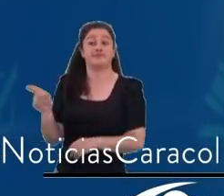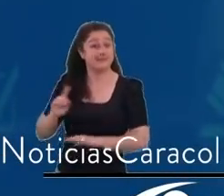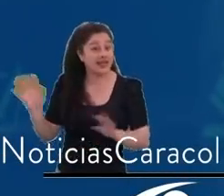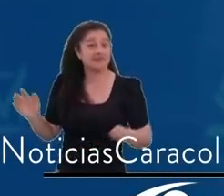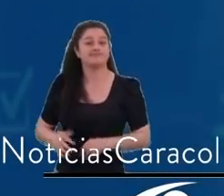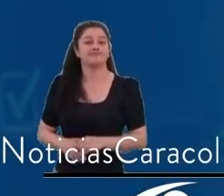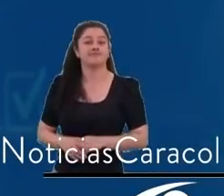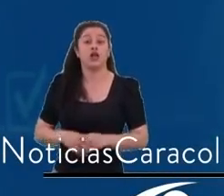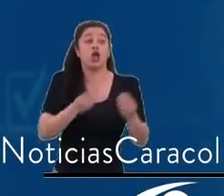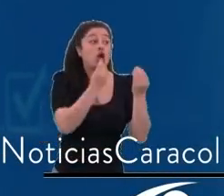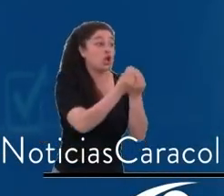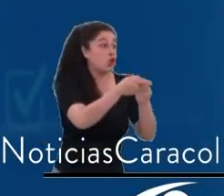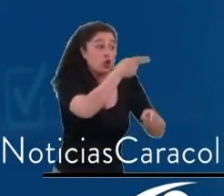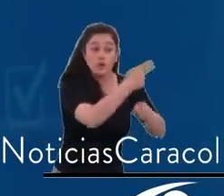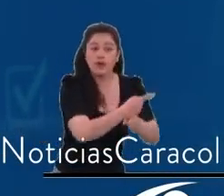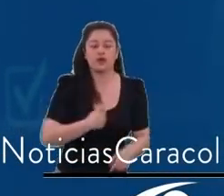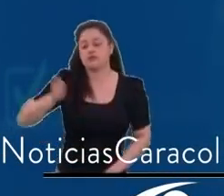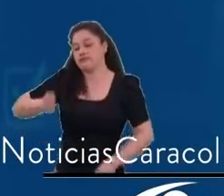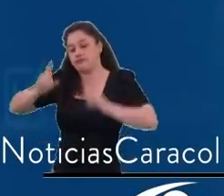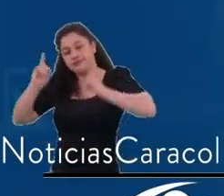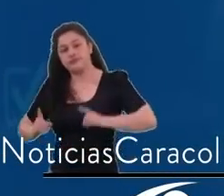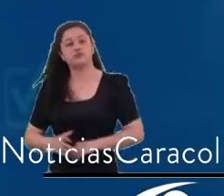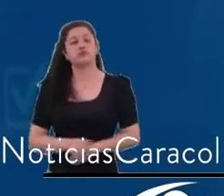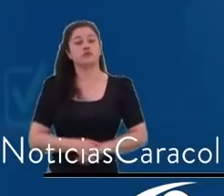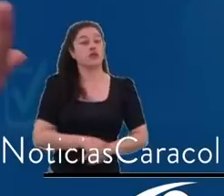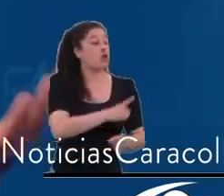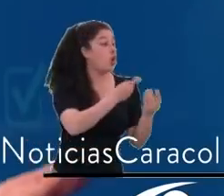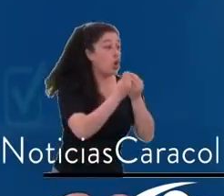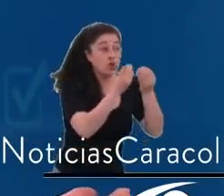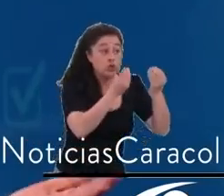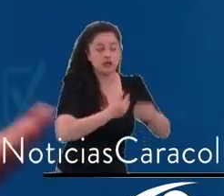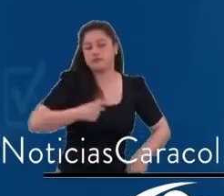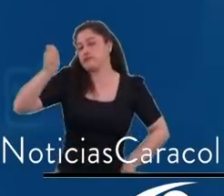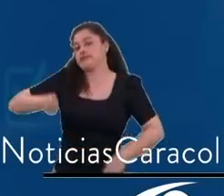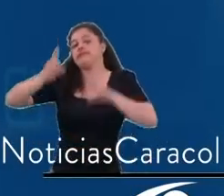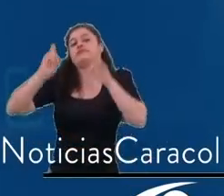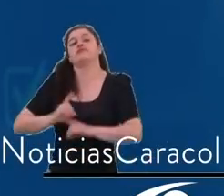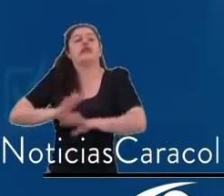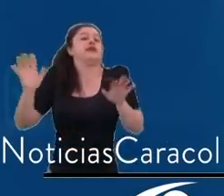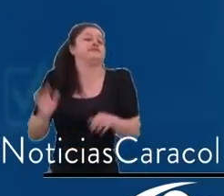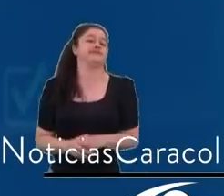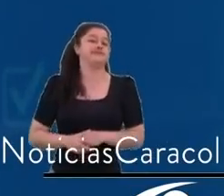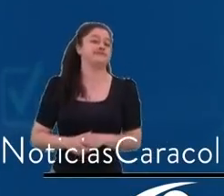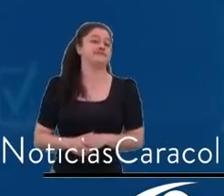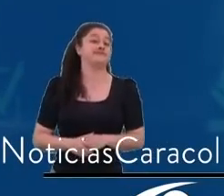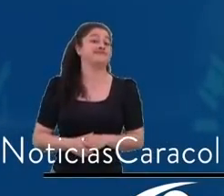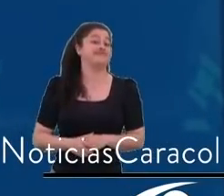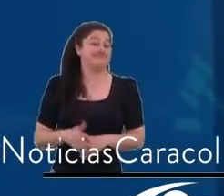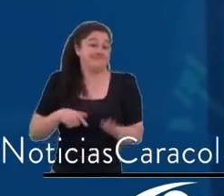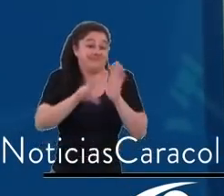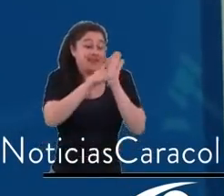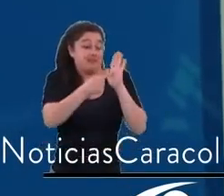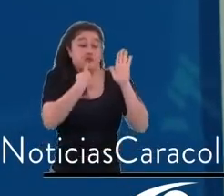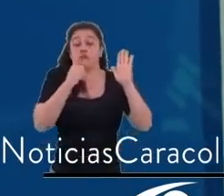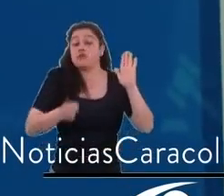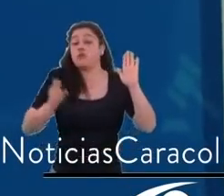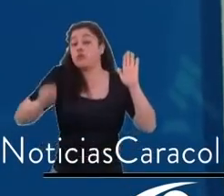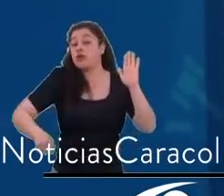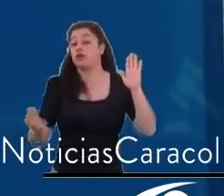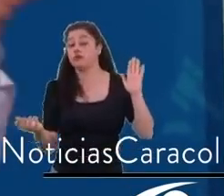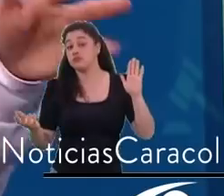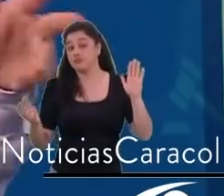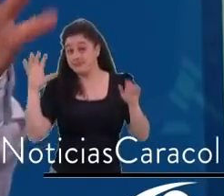entonces se adoptó por decreto. De manera que, con las mismas facultades legales que se ha hecho antes, se hizo ahora. Si los políticos quieren seguir en su